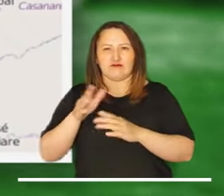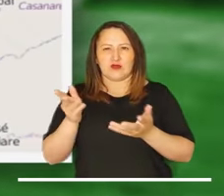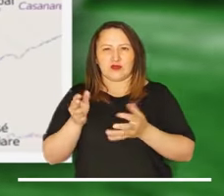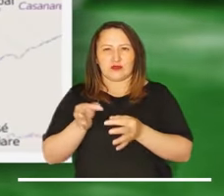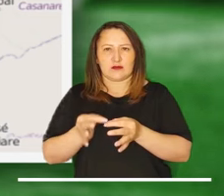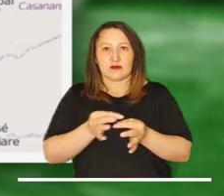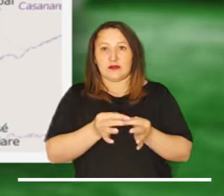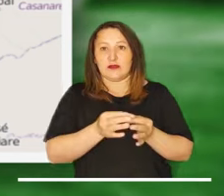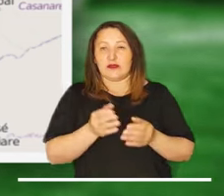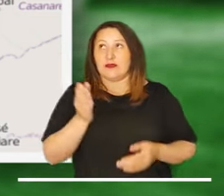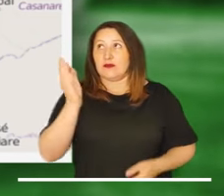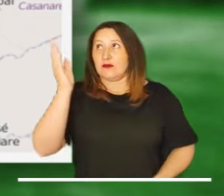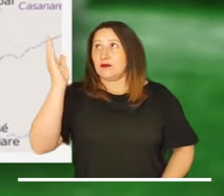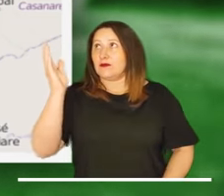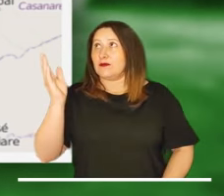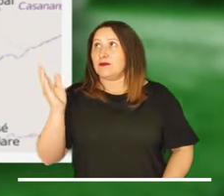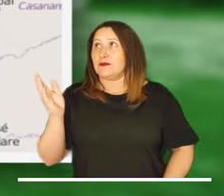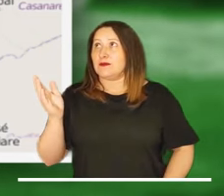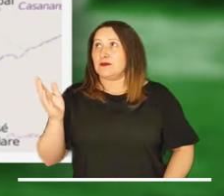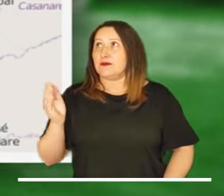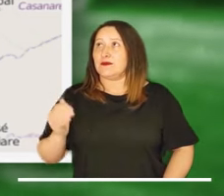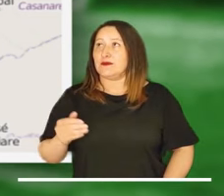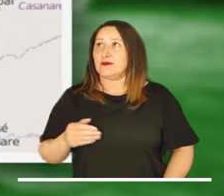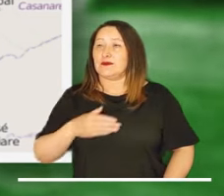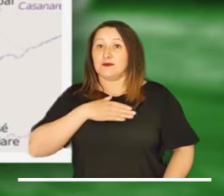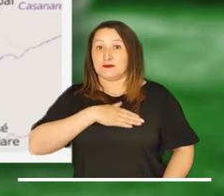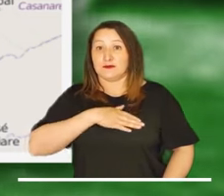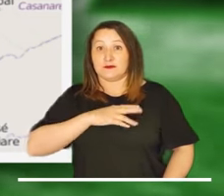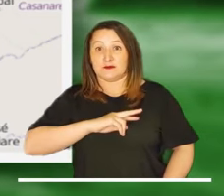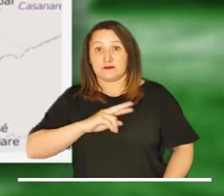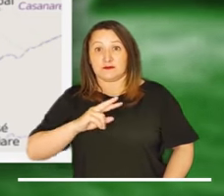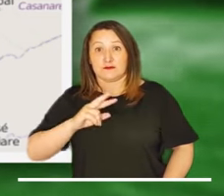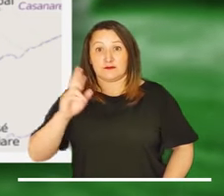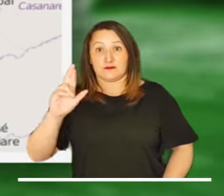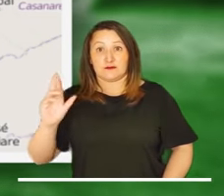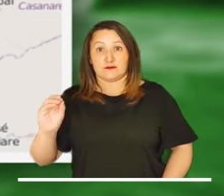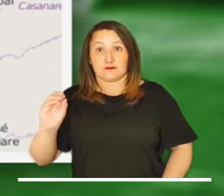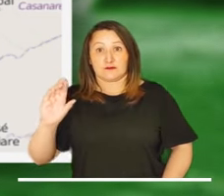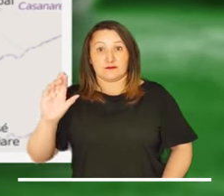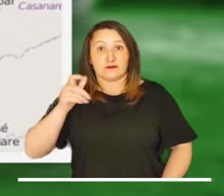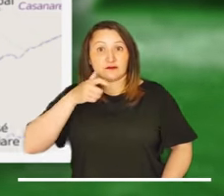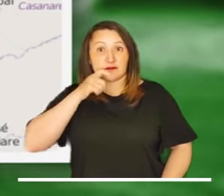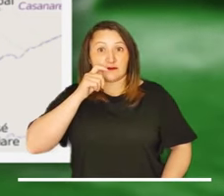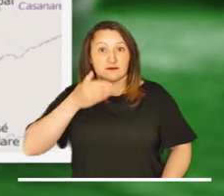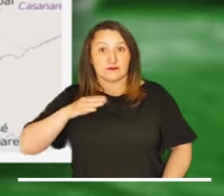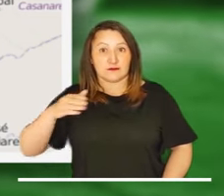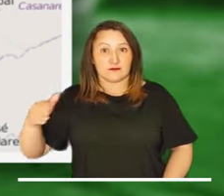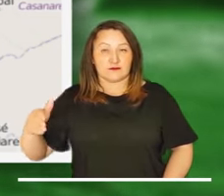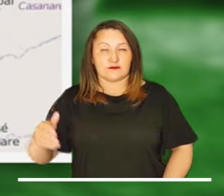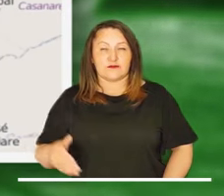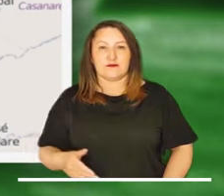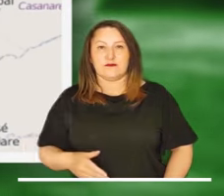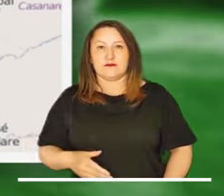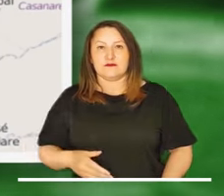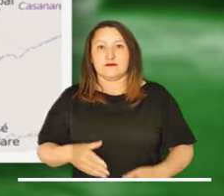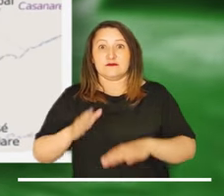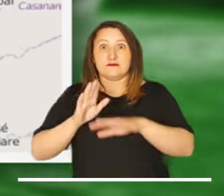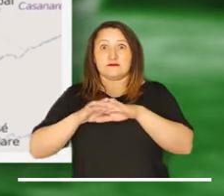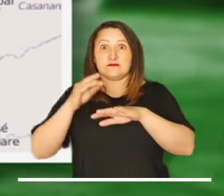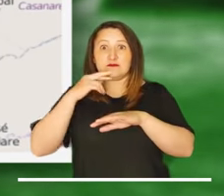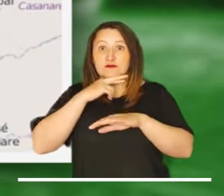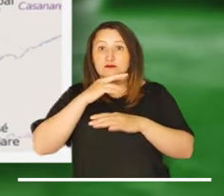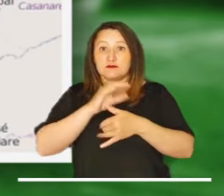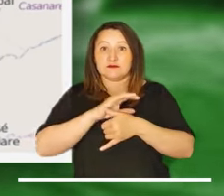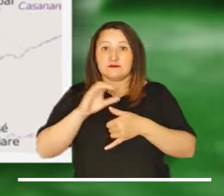Los niveles bajos del río Cauca generan afectaciones en municipios de Bolívar, Valle del Cauca, Rizaralda, Caldas